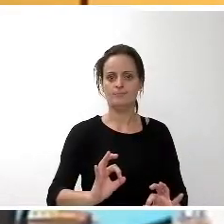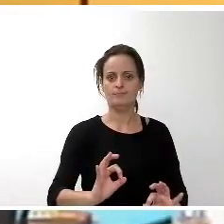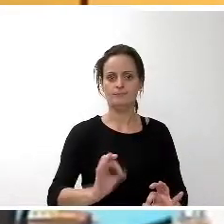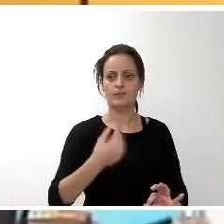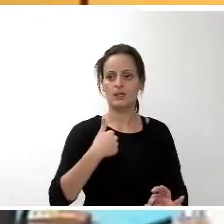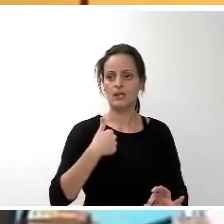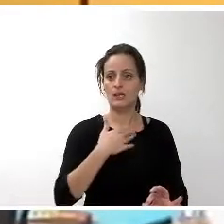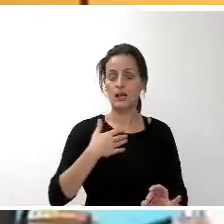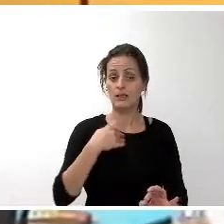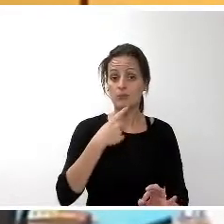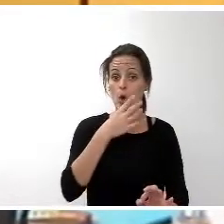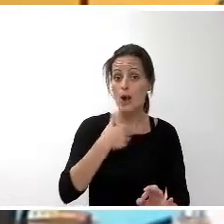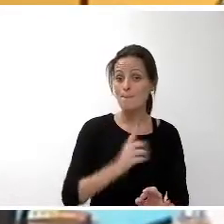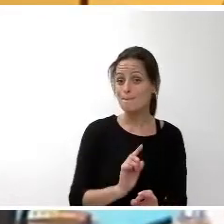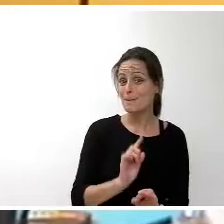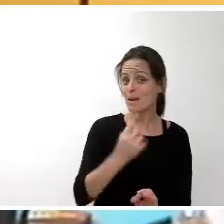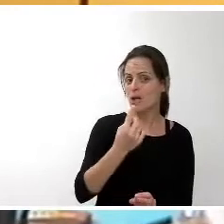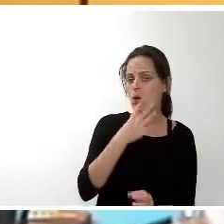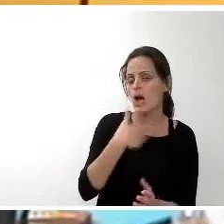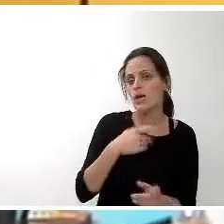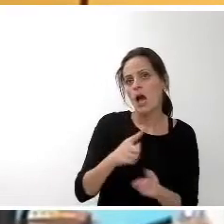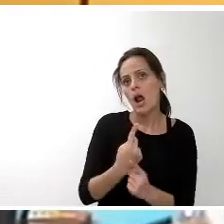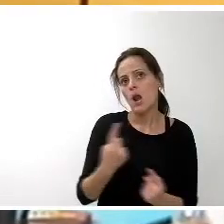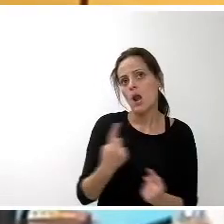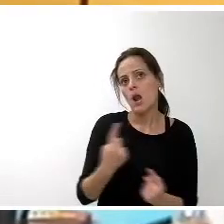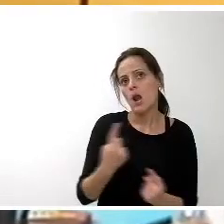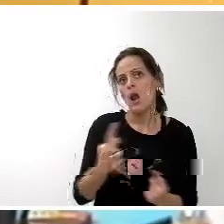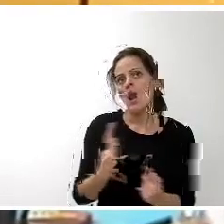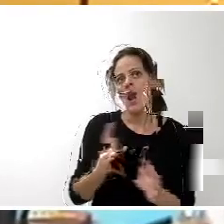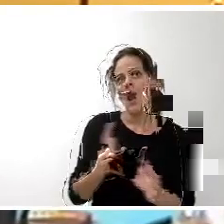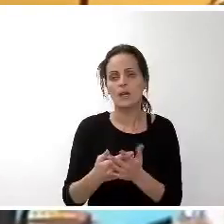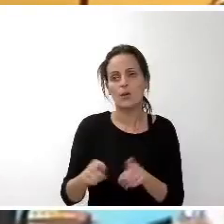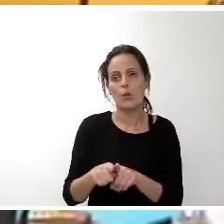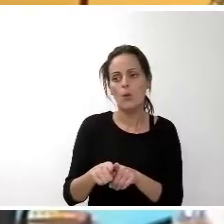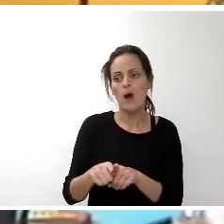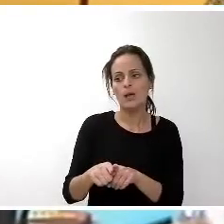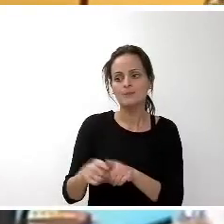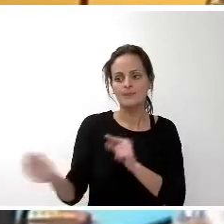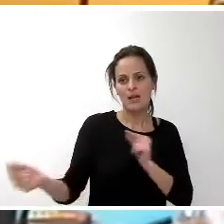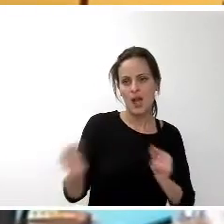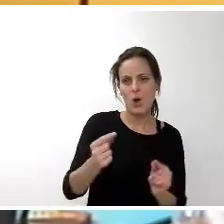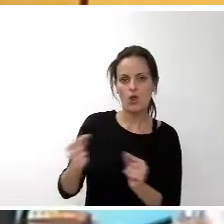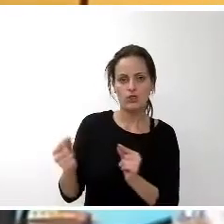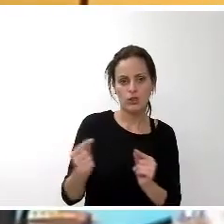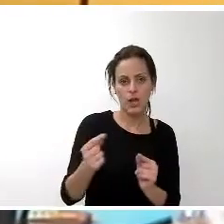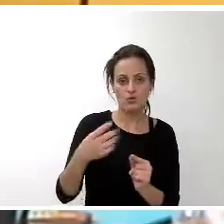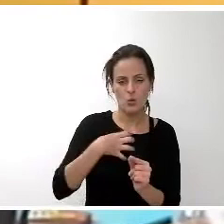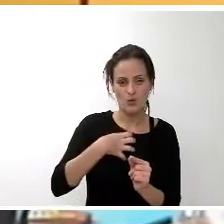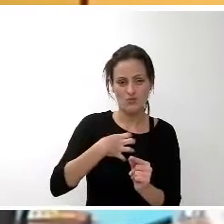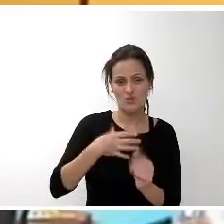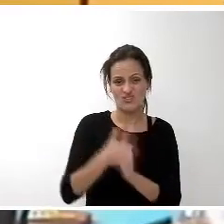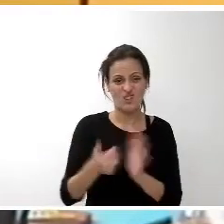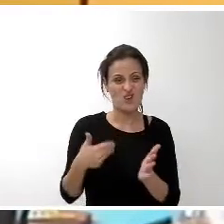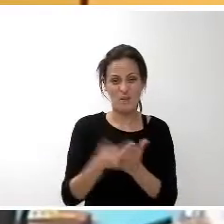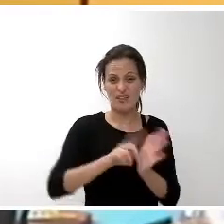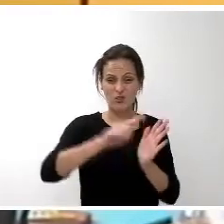no contamos con enmiendas que poder negociar, que poder incorporar, si es una enmienda a la totalidad, no sé si en próximos ejercicios el planteamiento